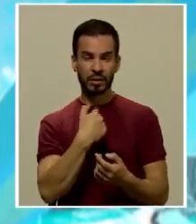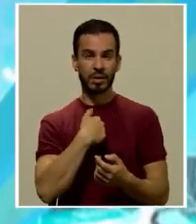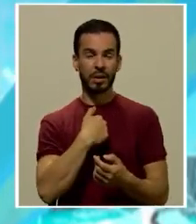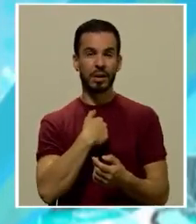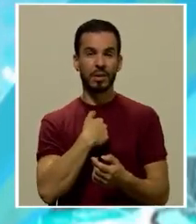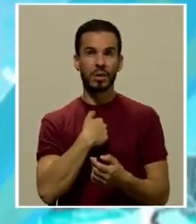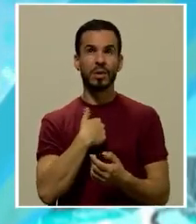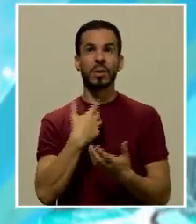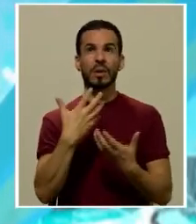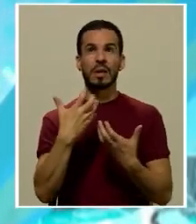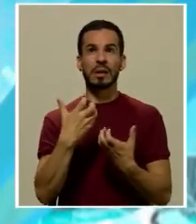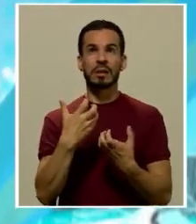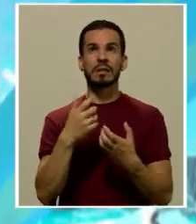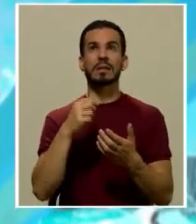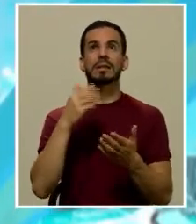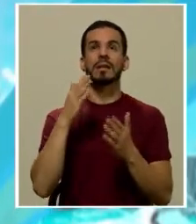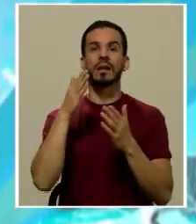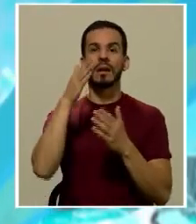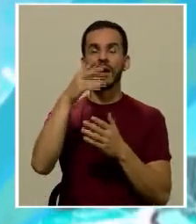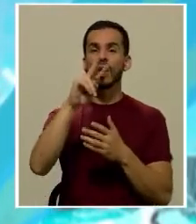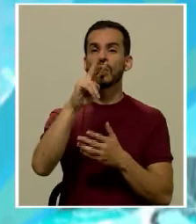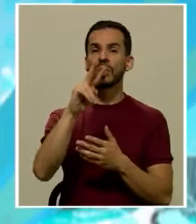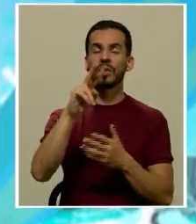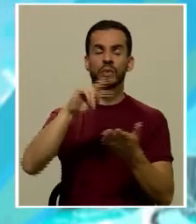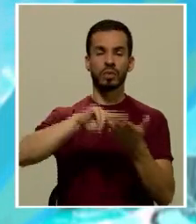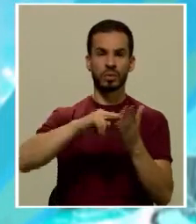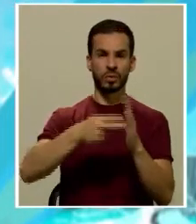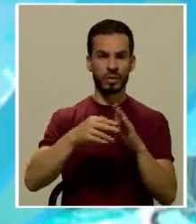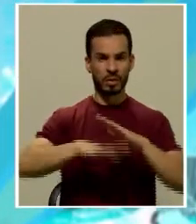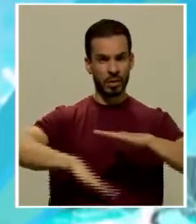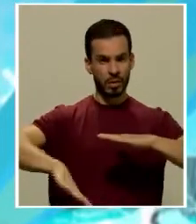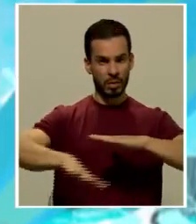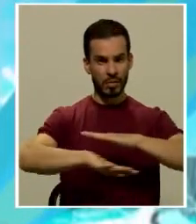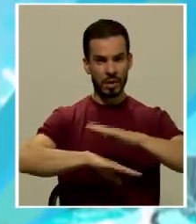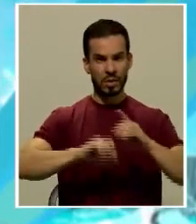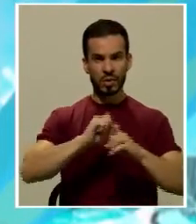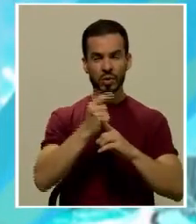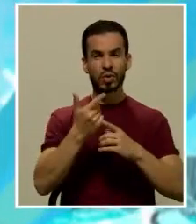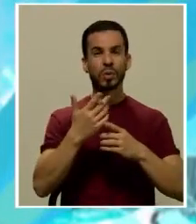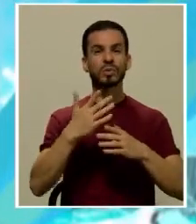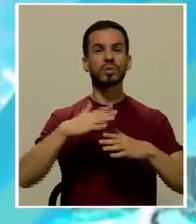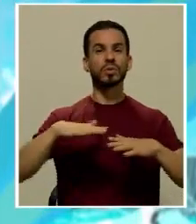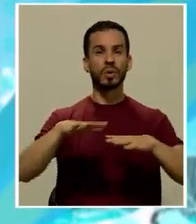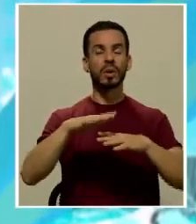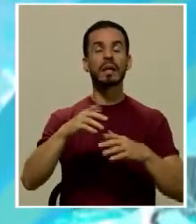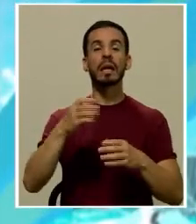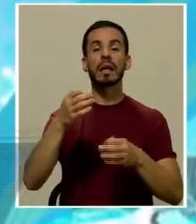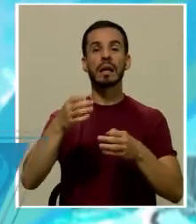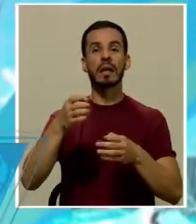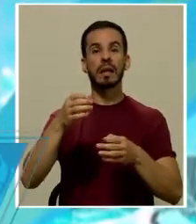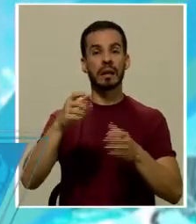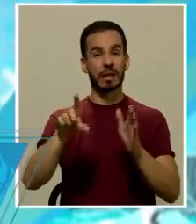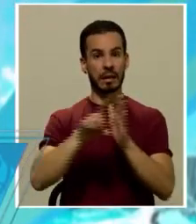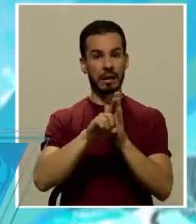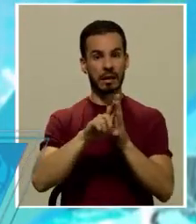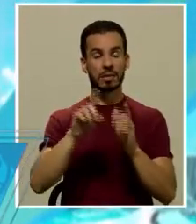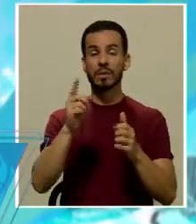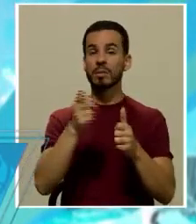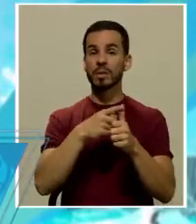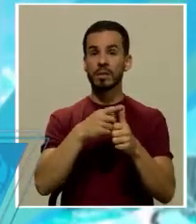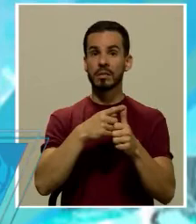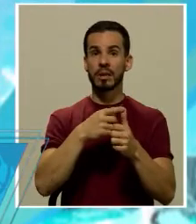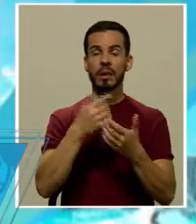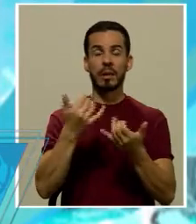yo quisiera recurrir a dos conceptos básicos de la sociología del derecho el primero de ellos es el